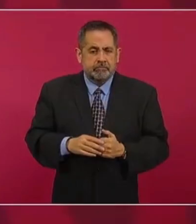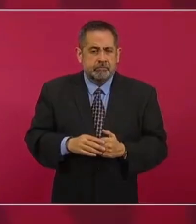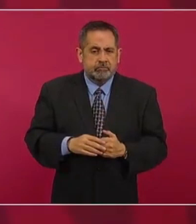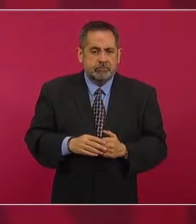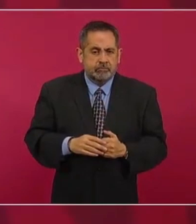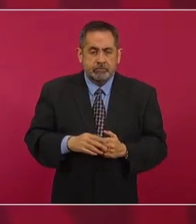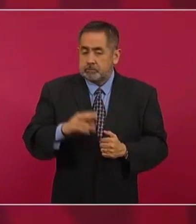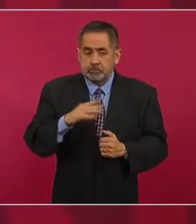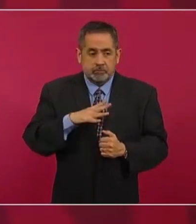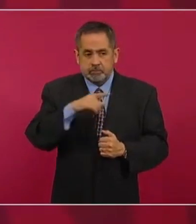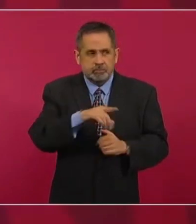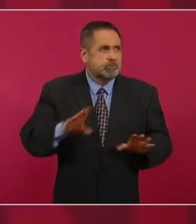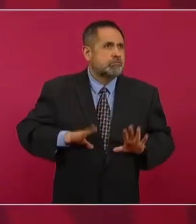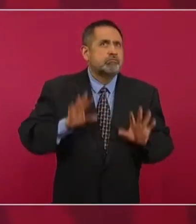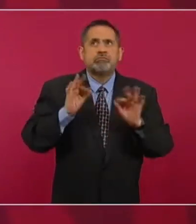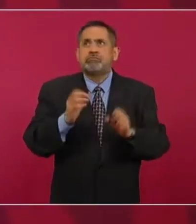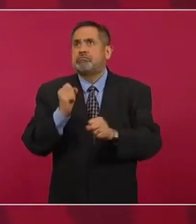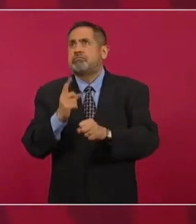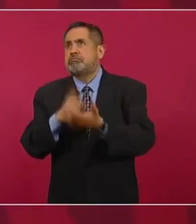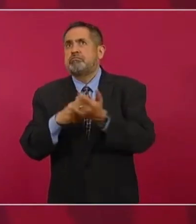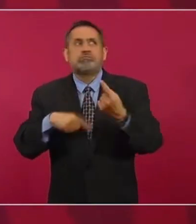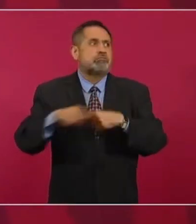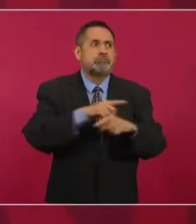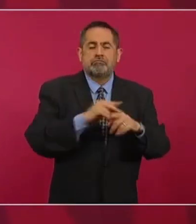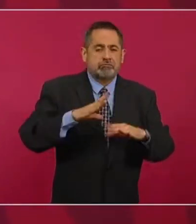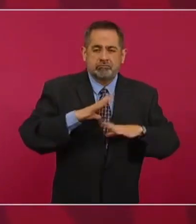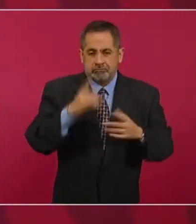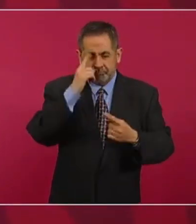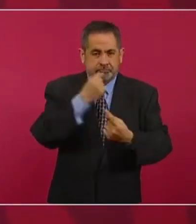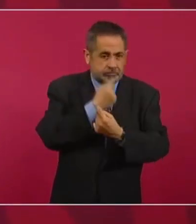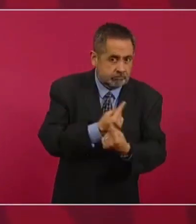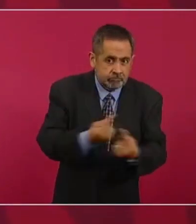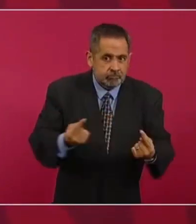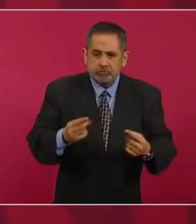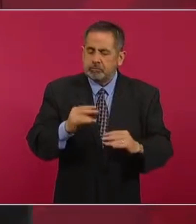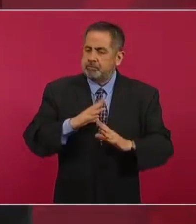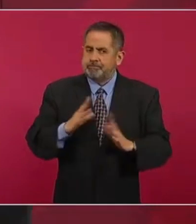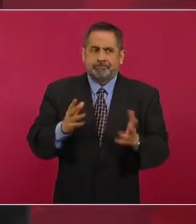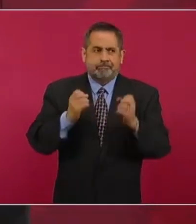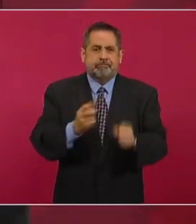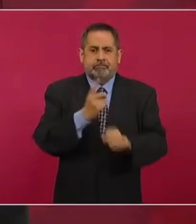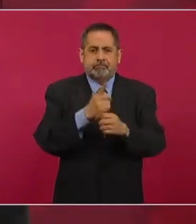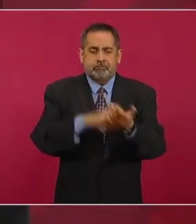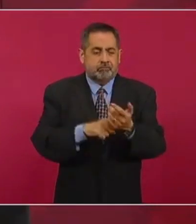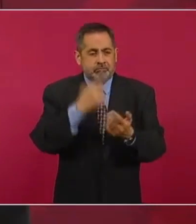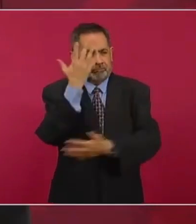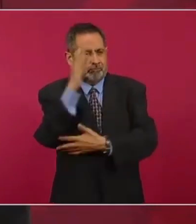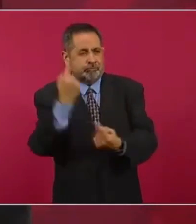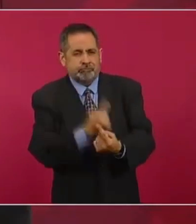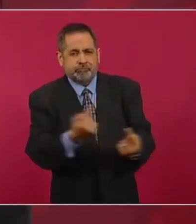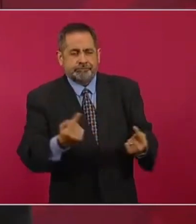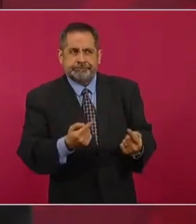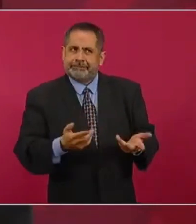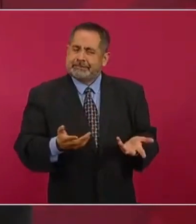no habían condiciones de seguridad para niñas y niños en las estancias infantiles